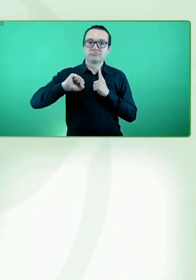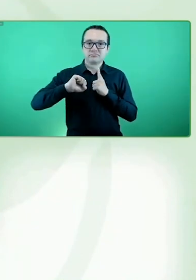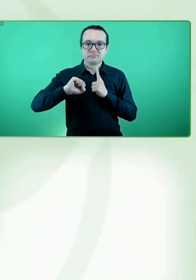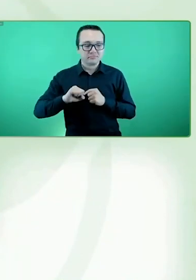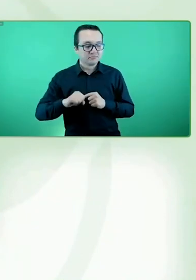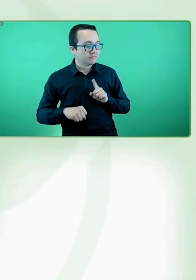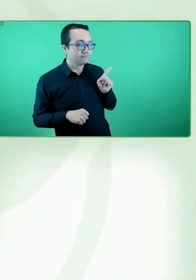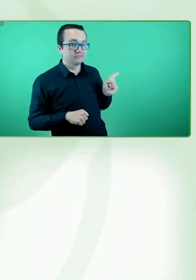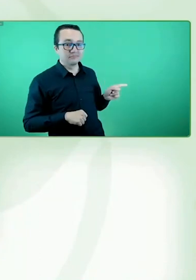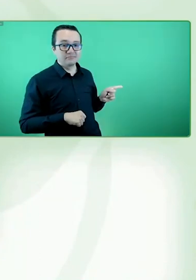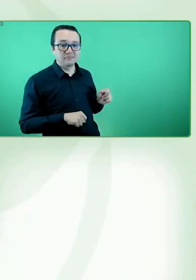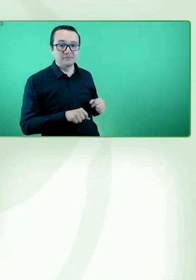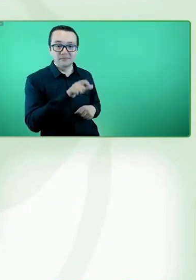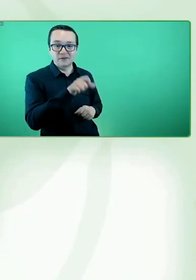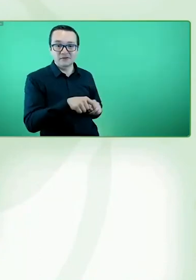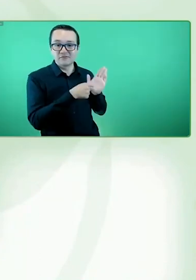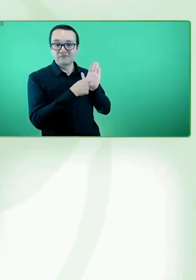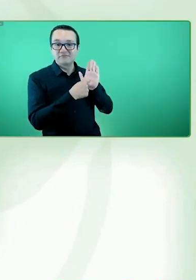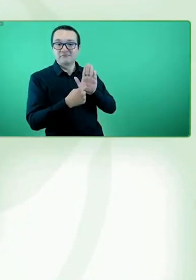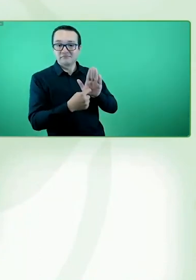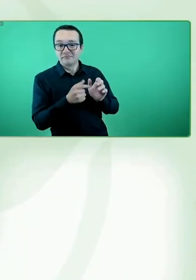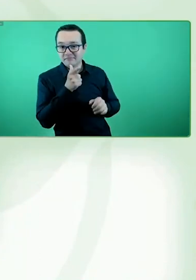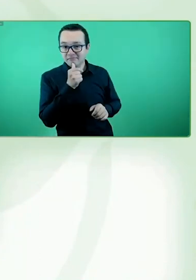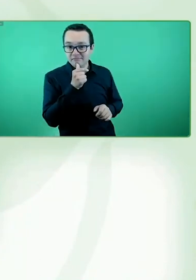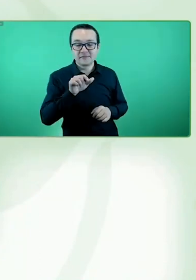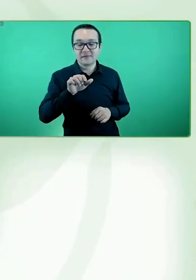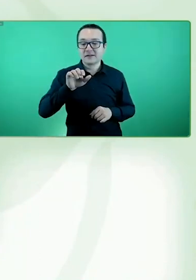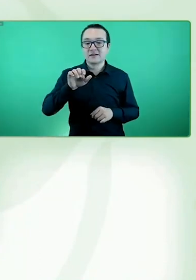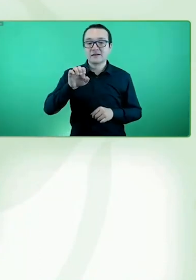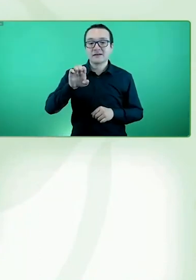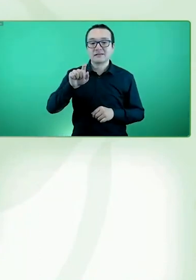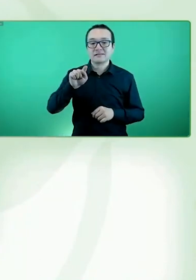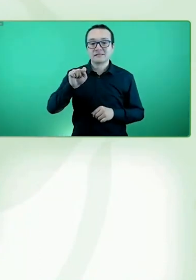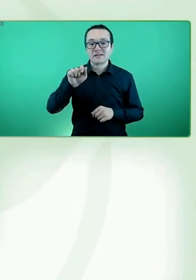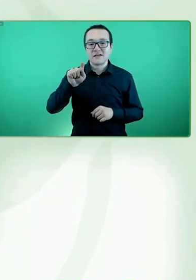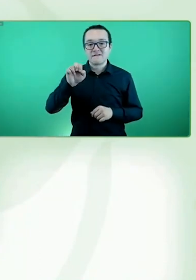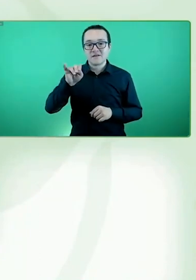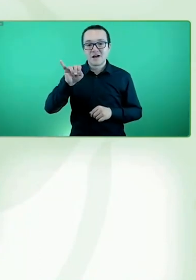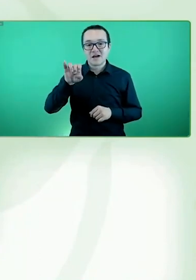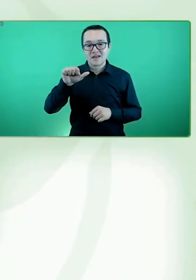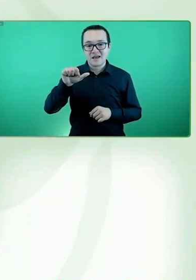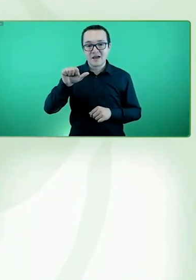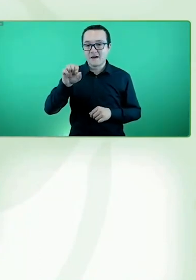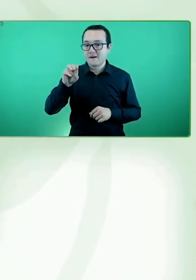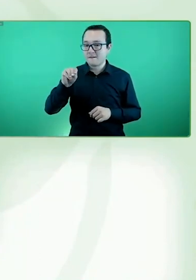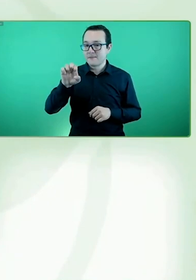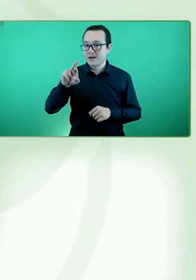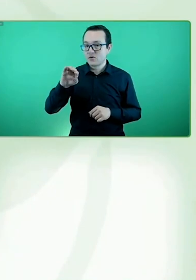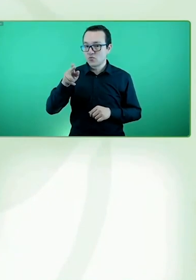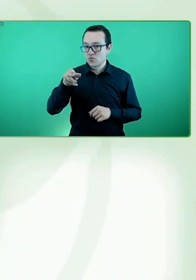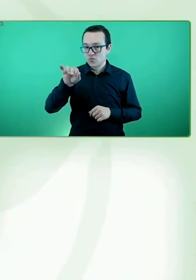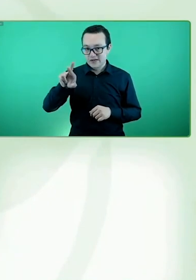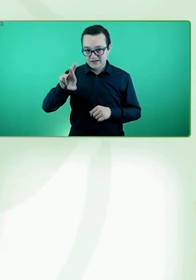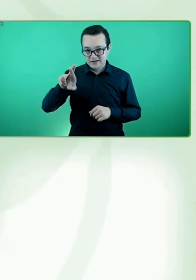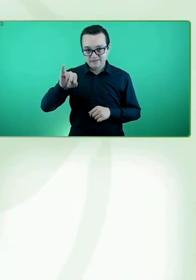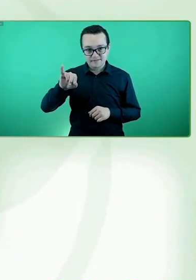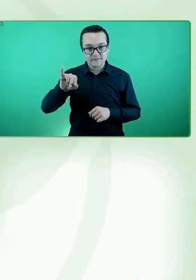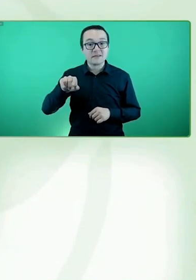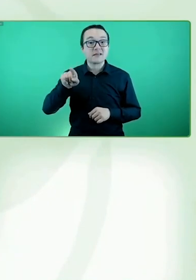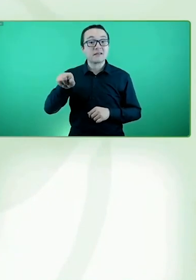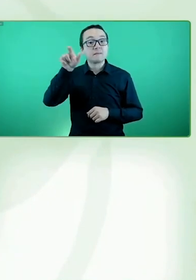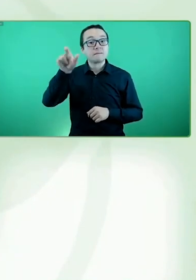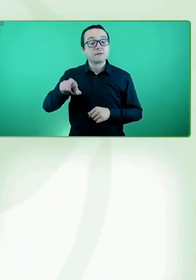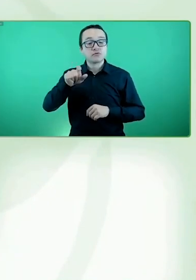derecha, Estefanía Mirpuri. Ella es actualmente la directora ejecutiva de la Fundación 11 para América